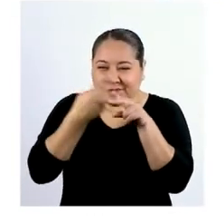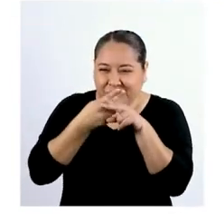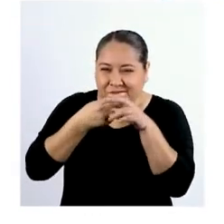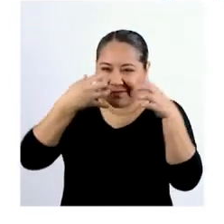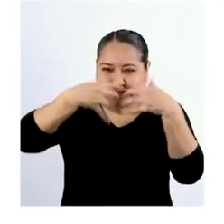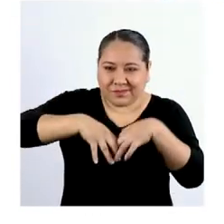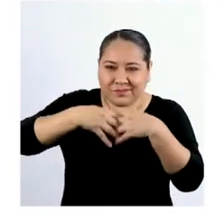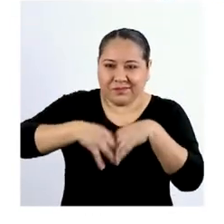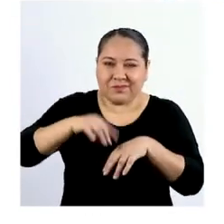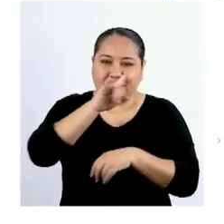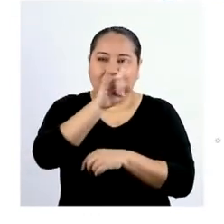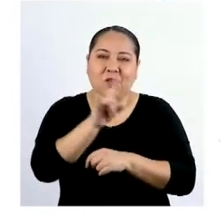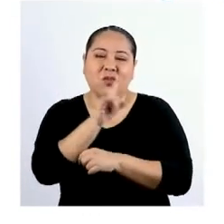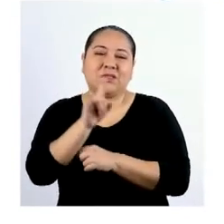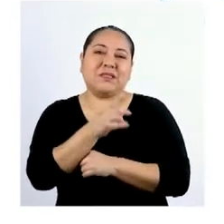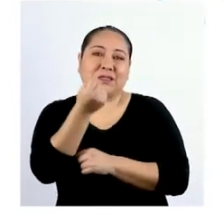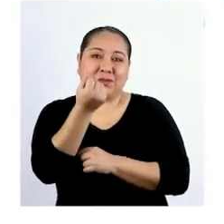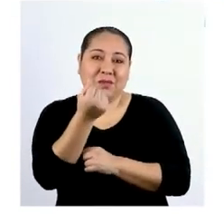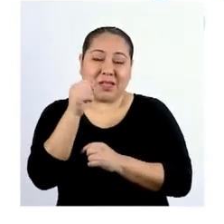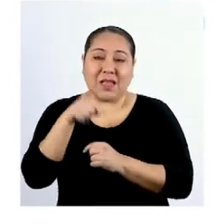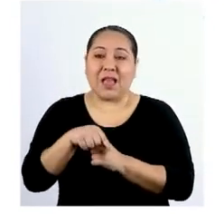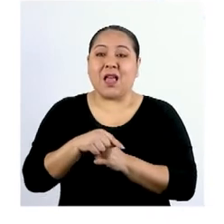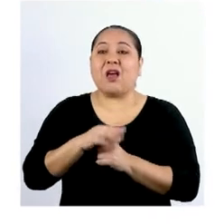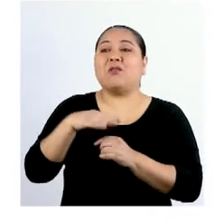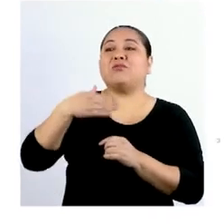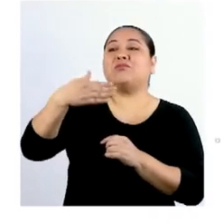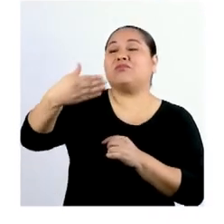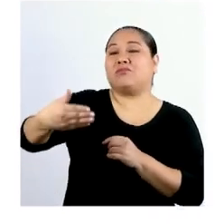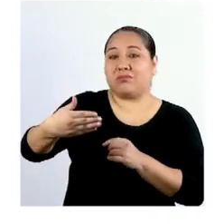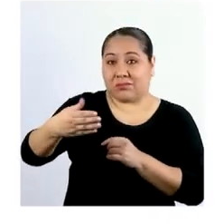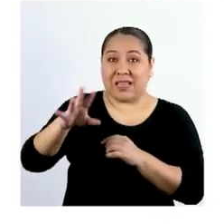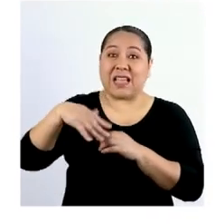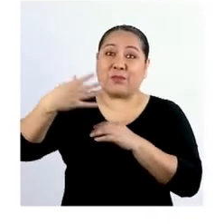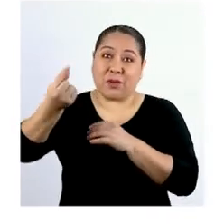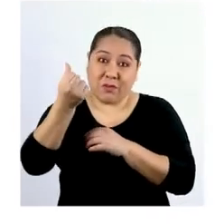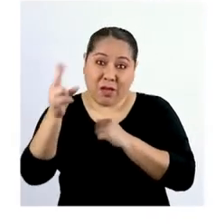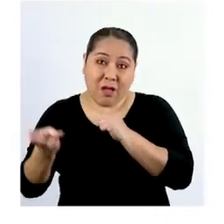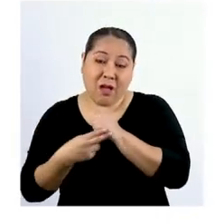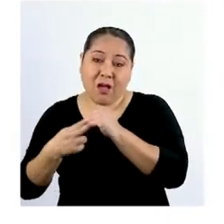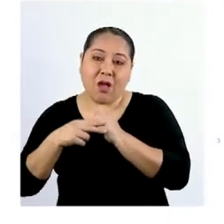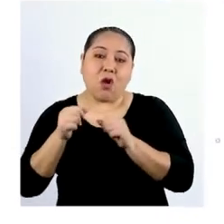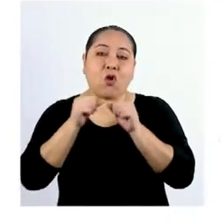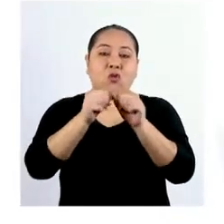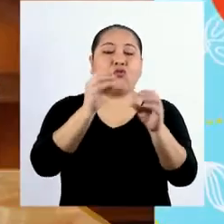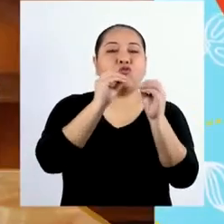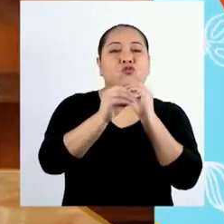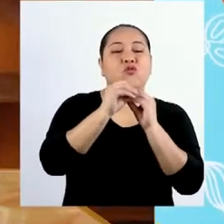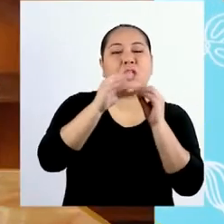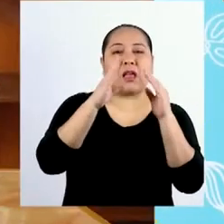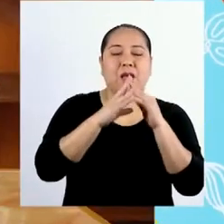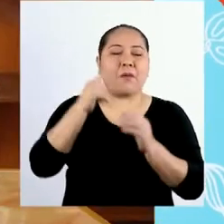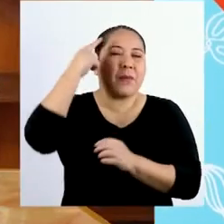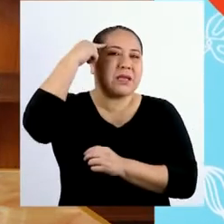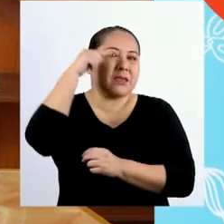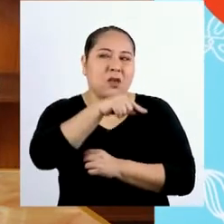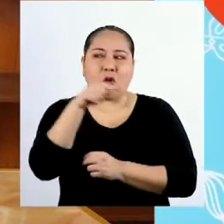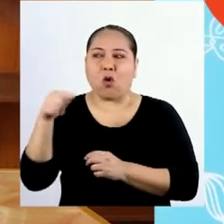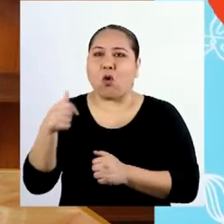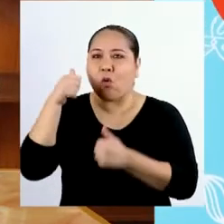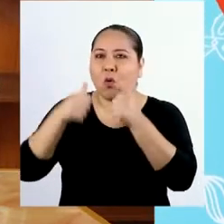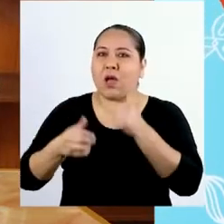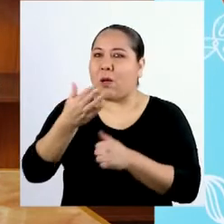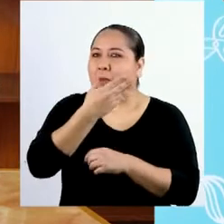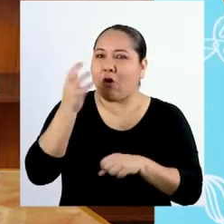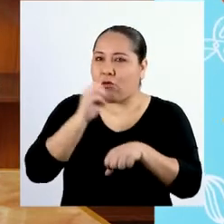pequeño negocio y utilizar las ganancias para realizar el mantenimiento de la casa. Pensemos en qué opción